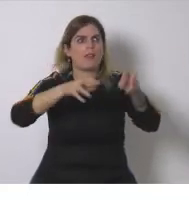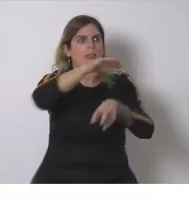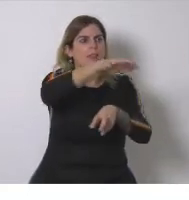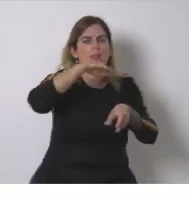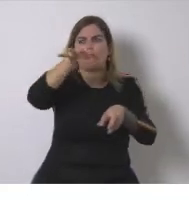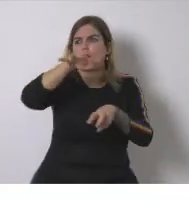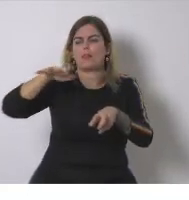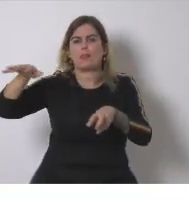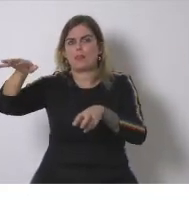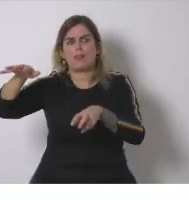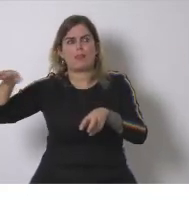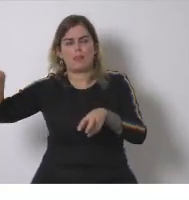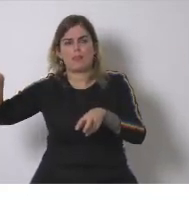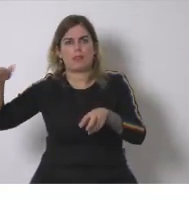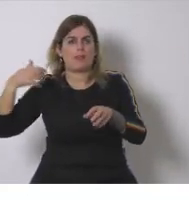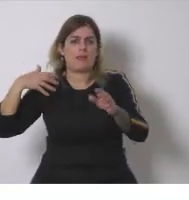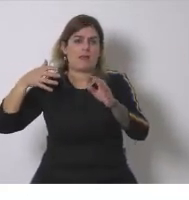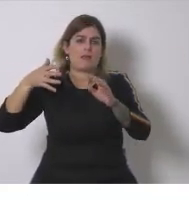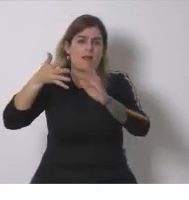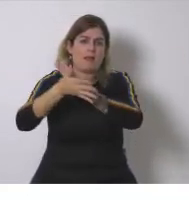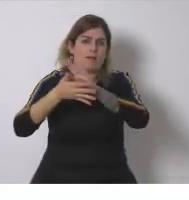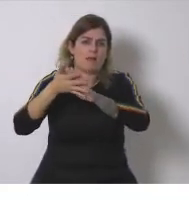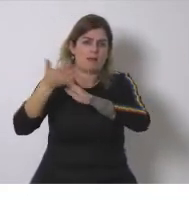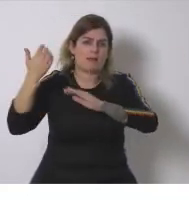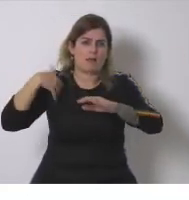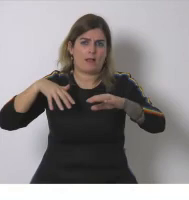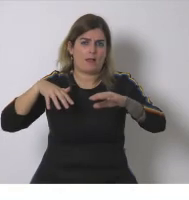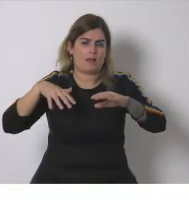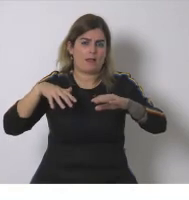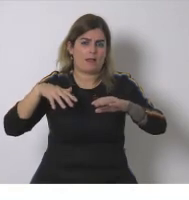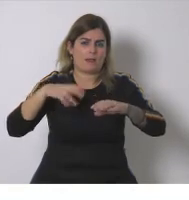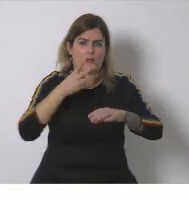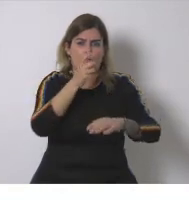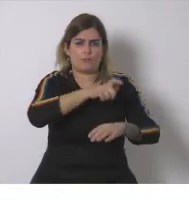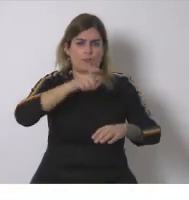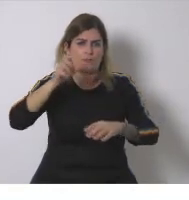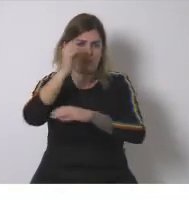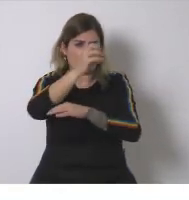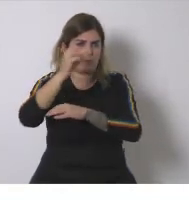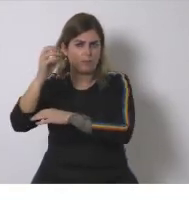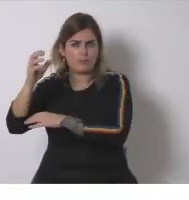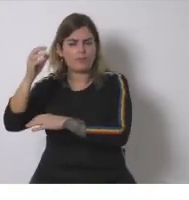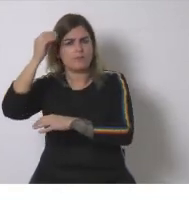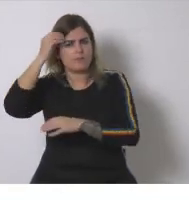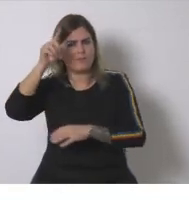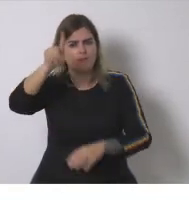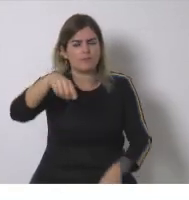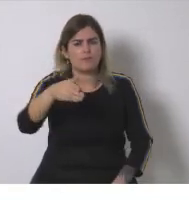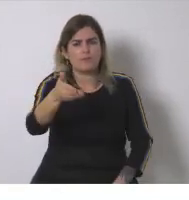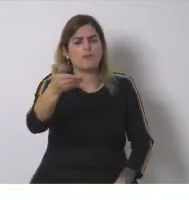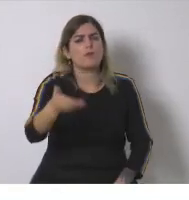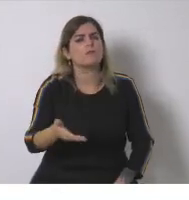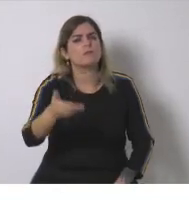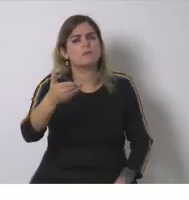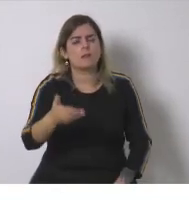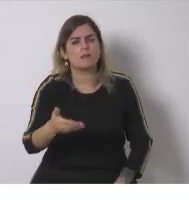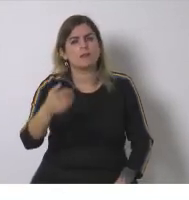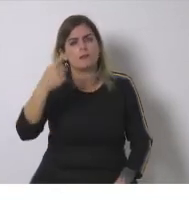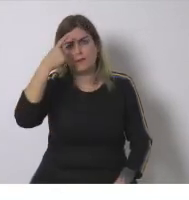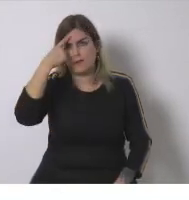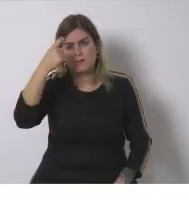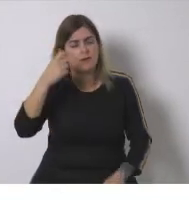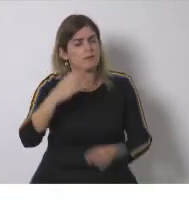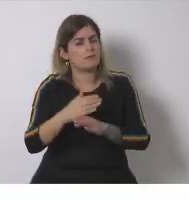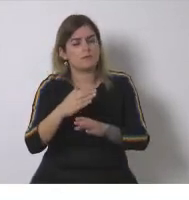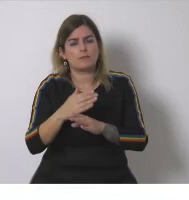vienen los materiales como decía Gustavo y que también decía Lourdes ¿no es importante también